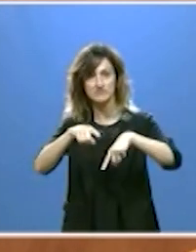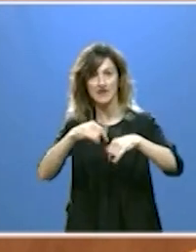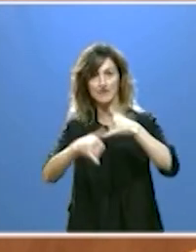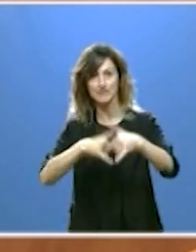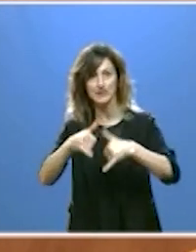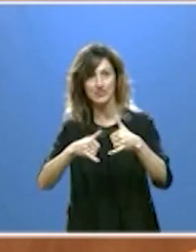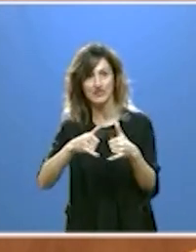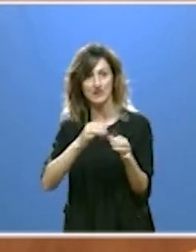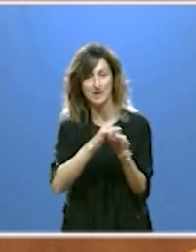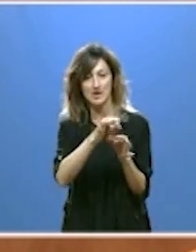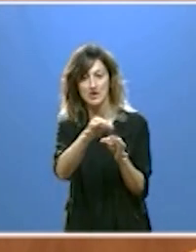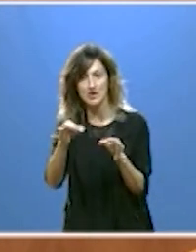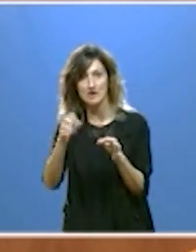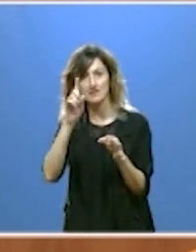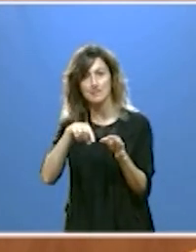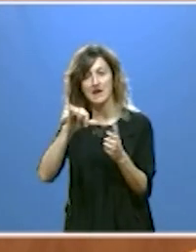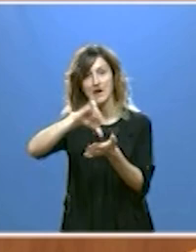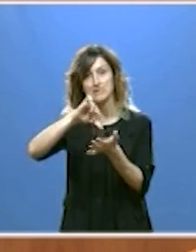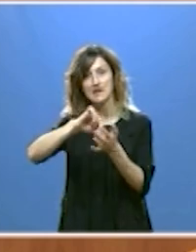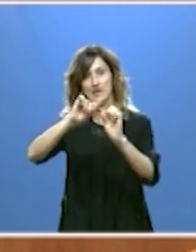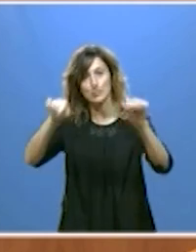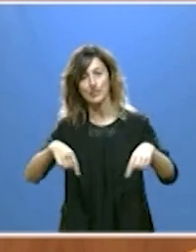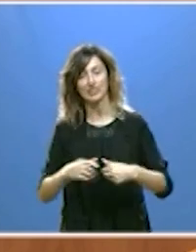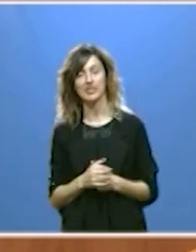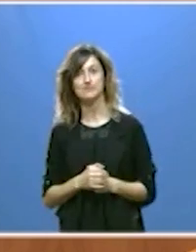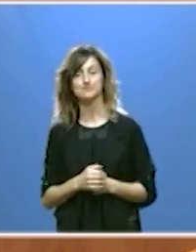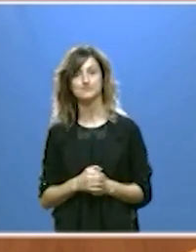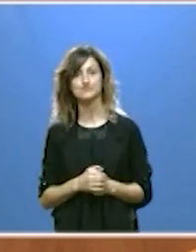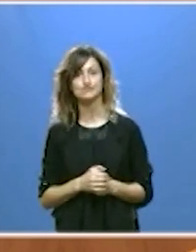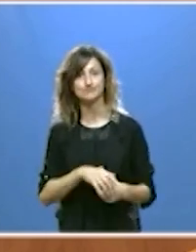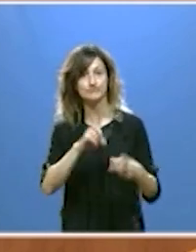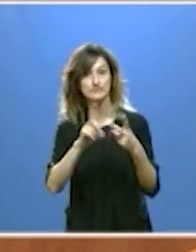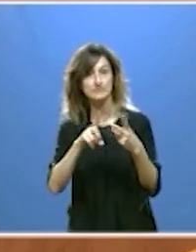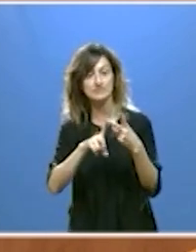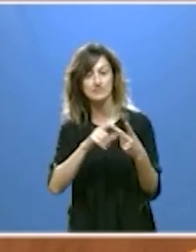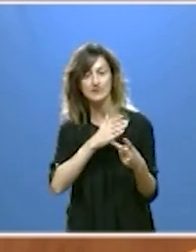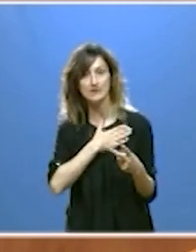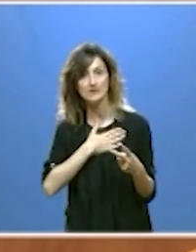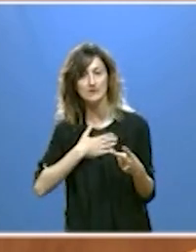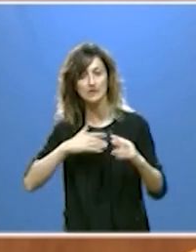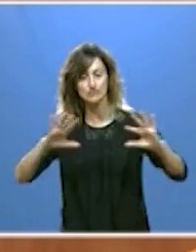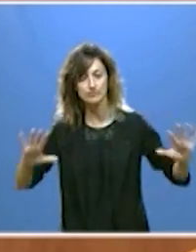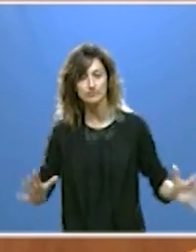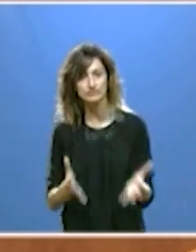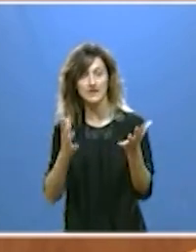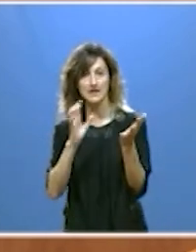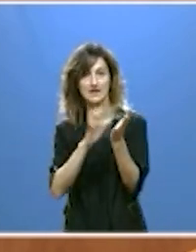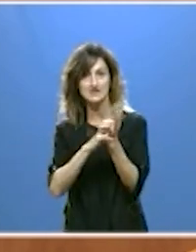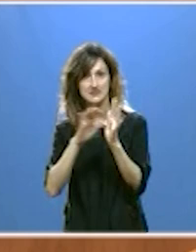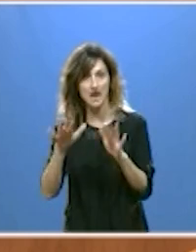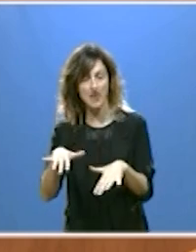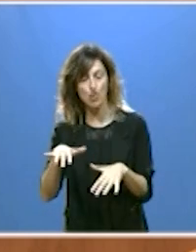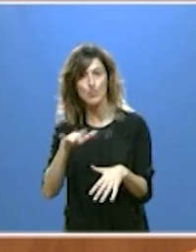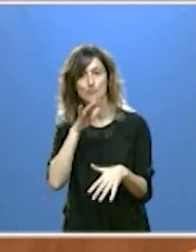el Alfoz y varias capitales de provincia La segunda vía es mantener y potenciar a Castilla y León como fuente